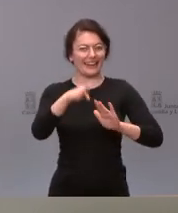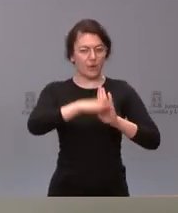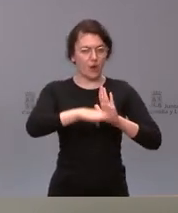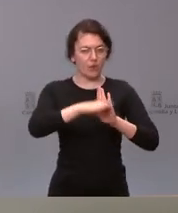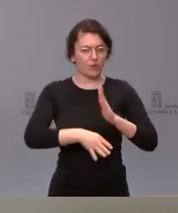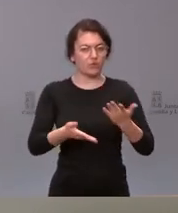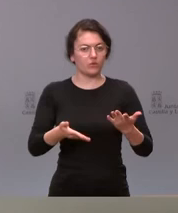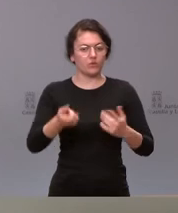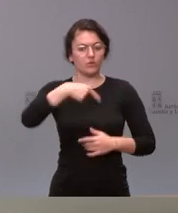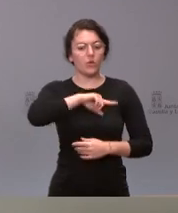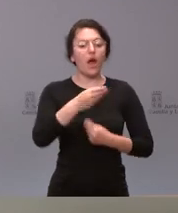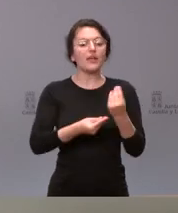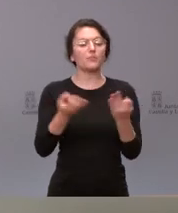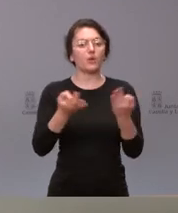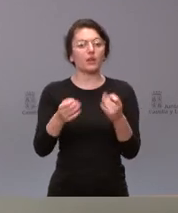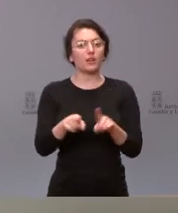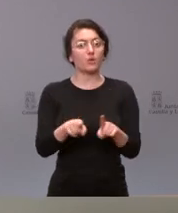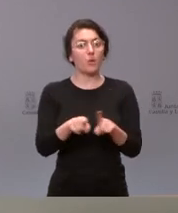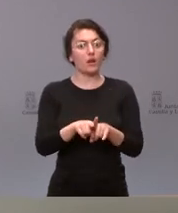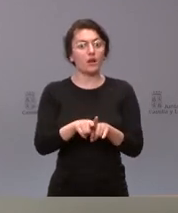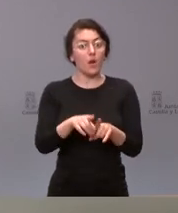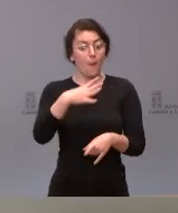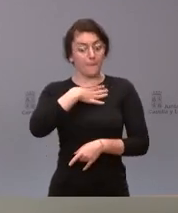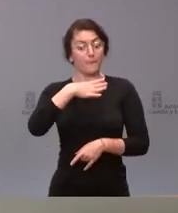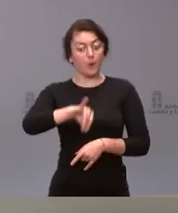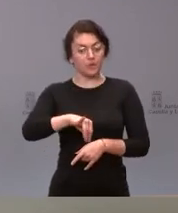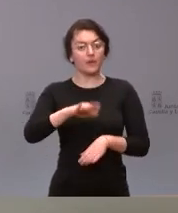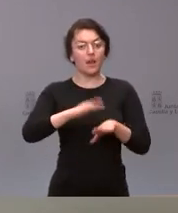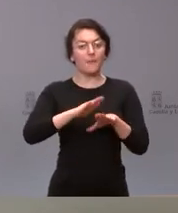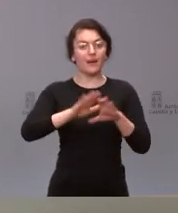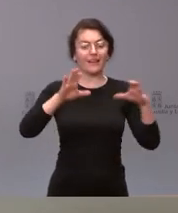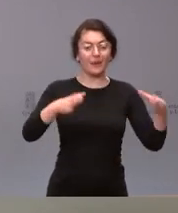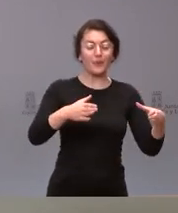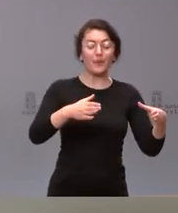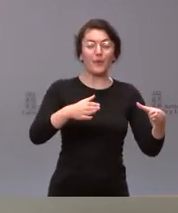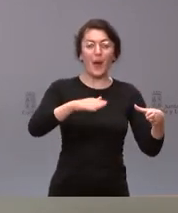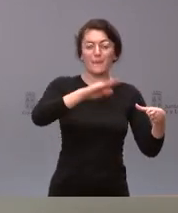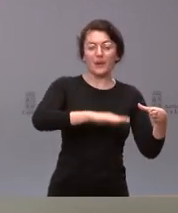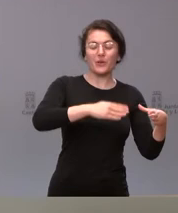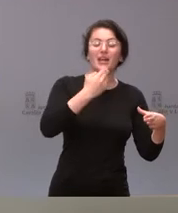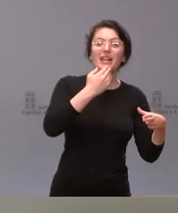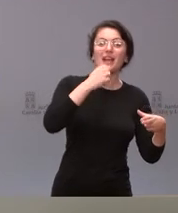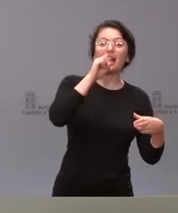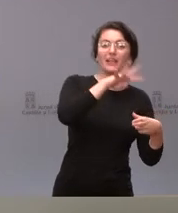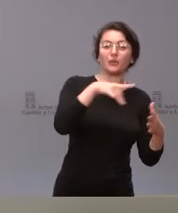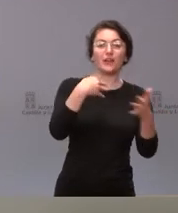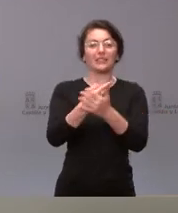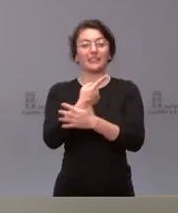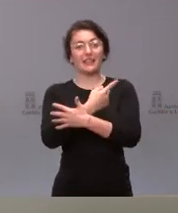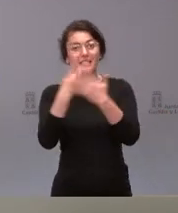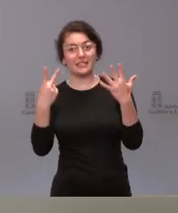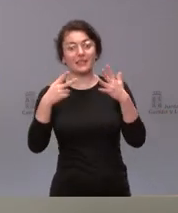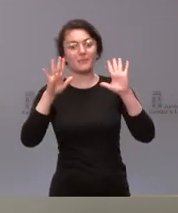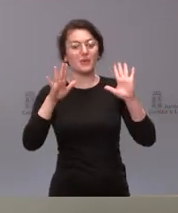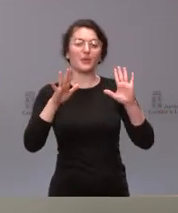habilitar esta posibilidad para estos menores entre 14 y 17 años pero estableciendo también unas medidas que les ofrecen